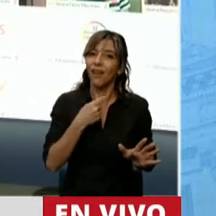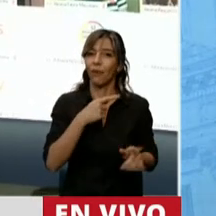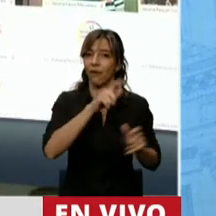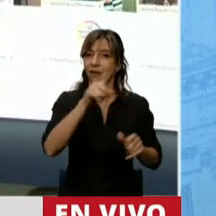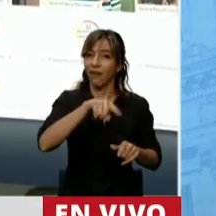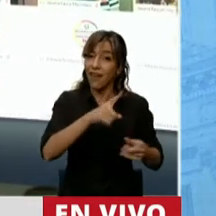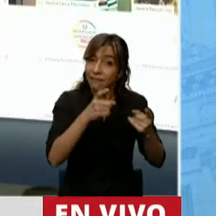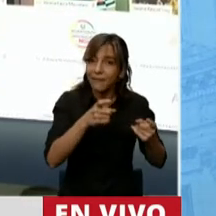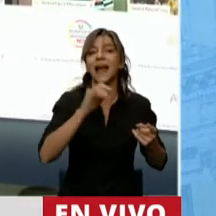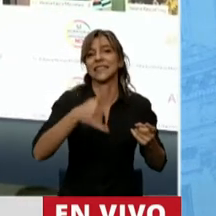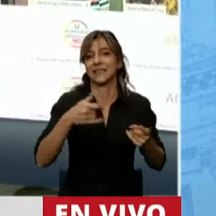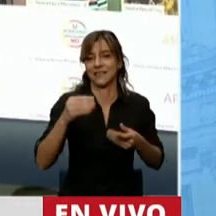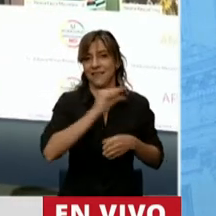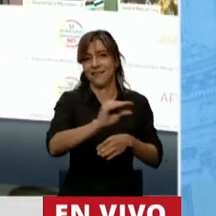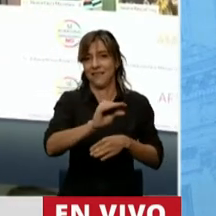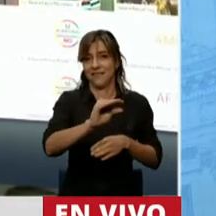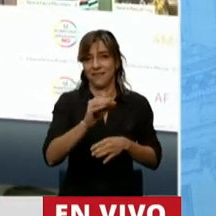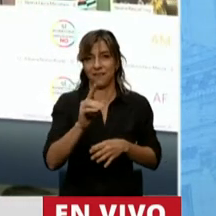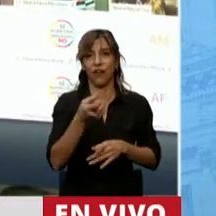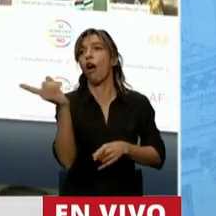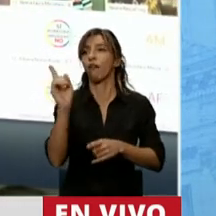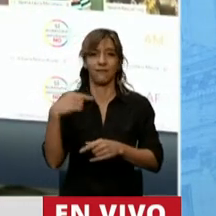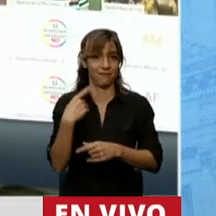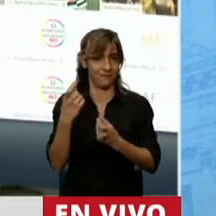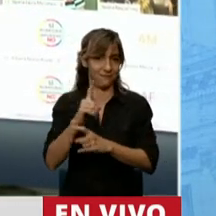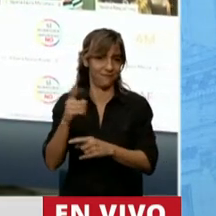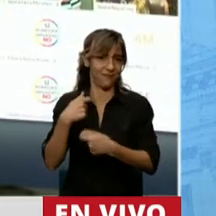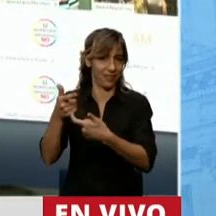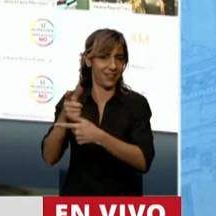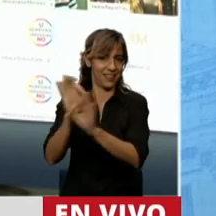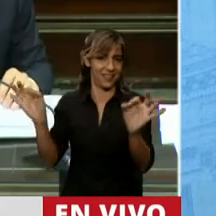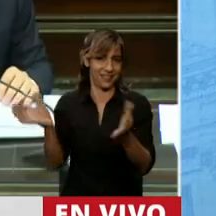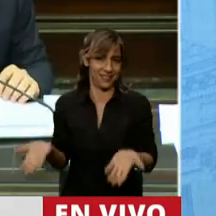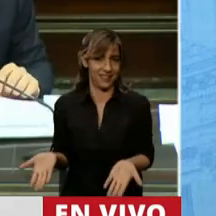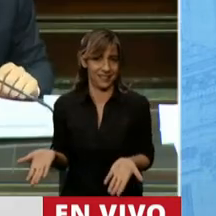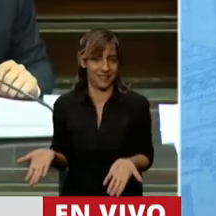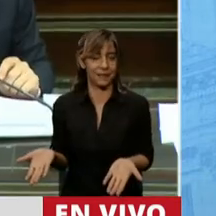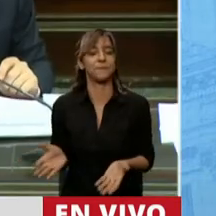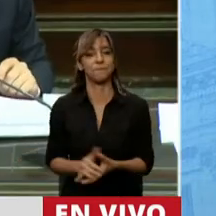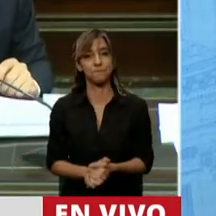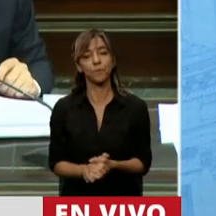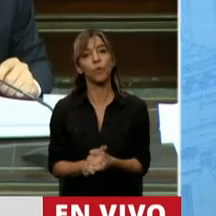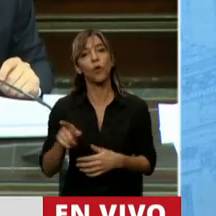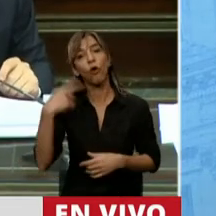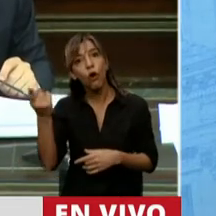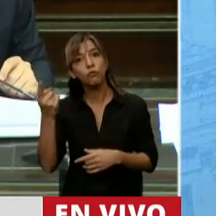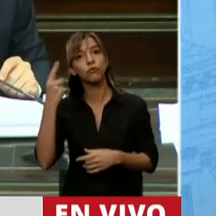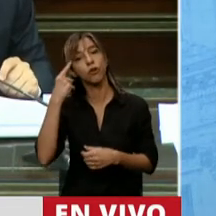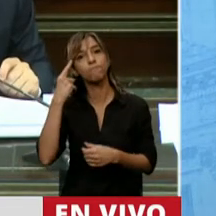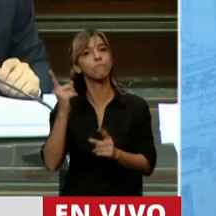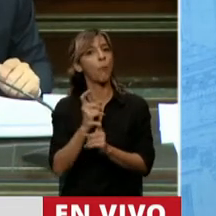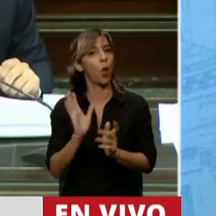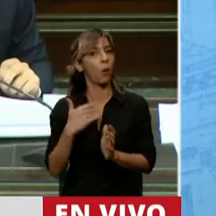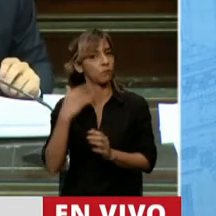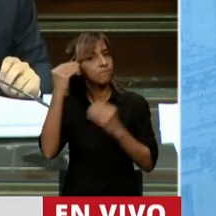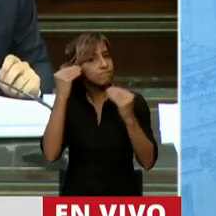concreta es de qué medida piensan tomar ustedes. Otro de los problemas que me tienen muy preocupado es